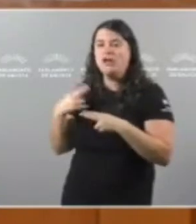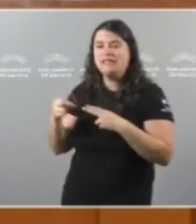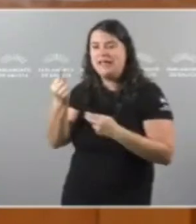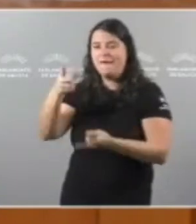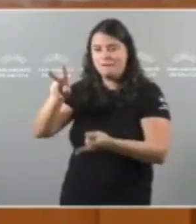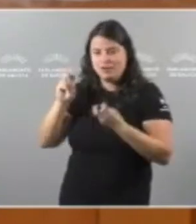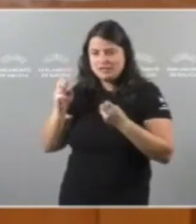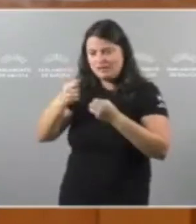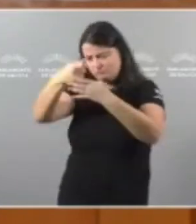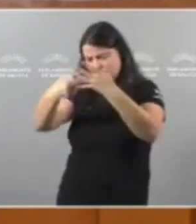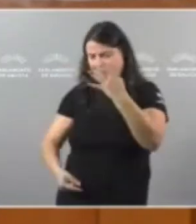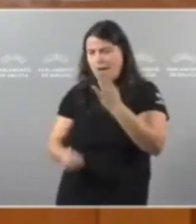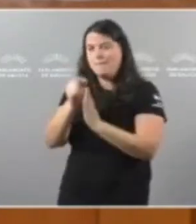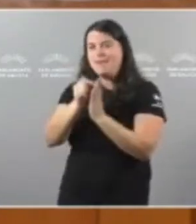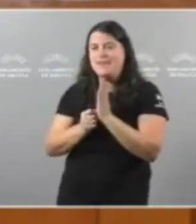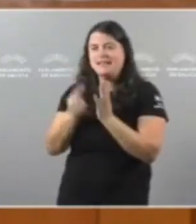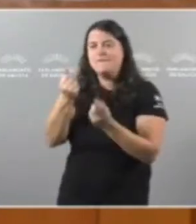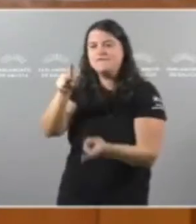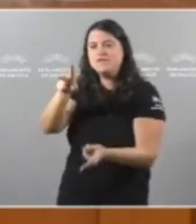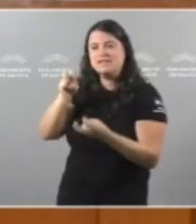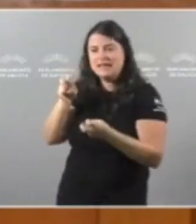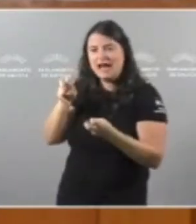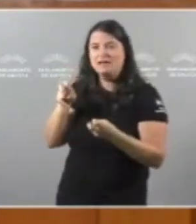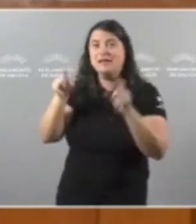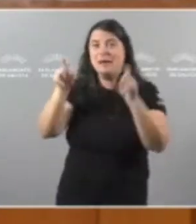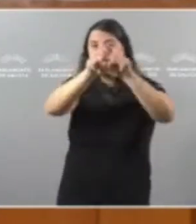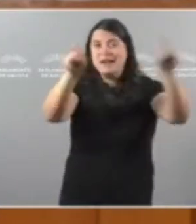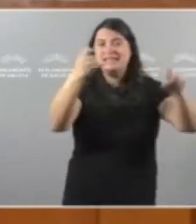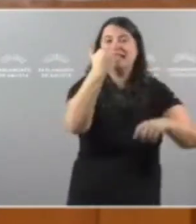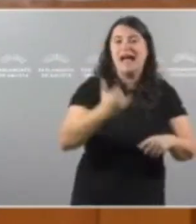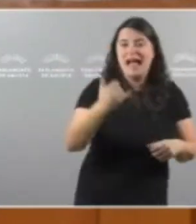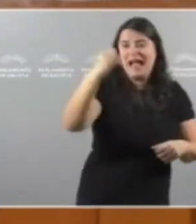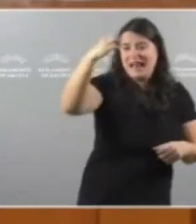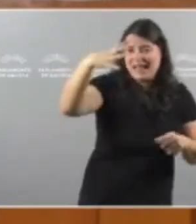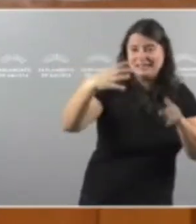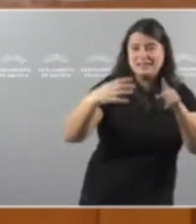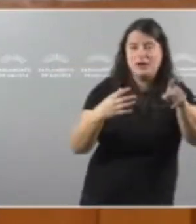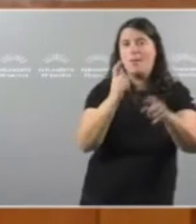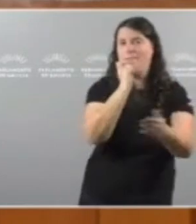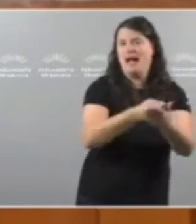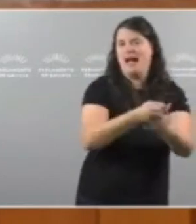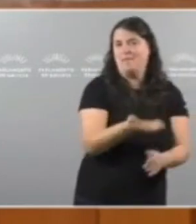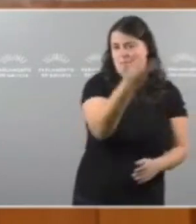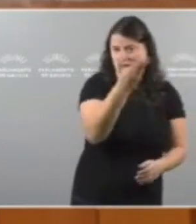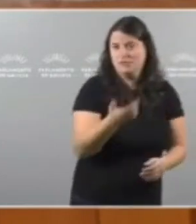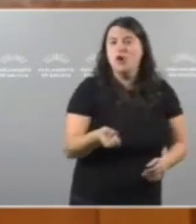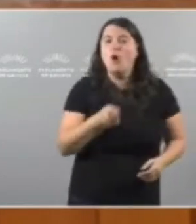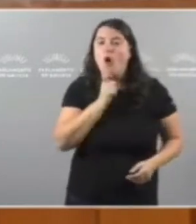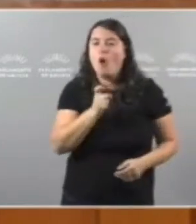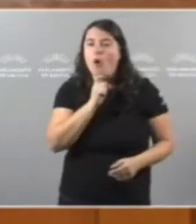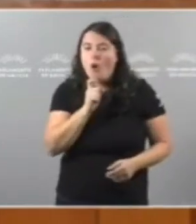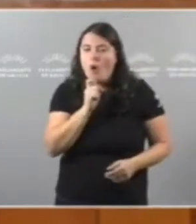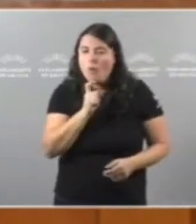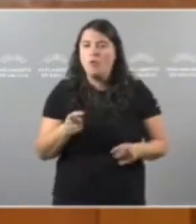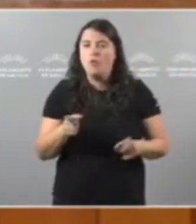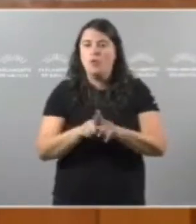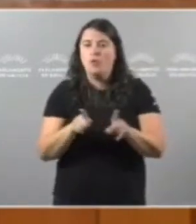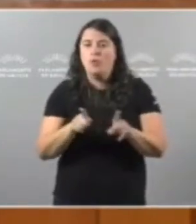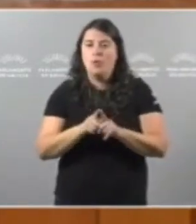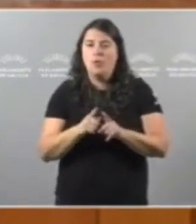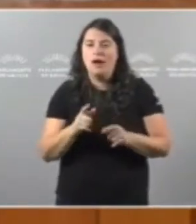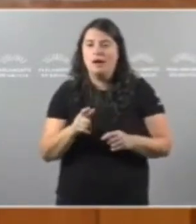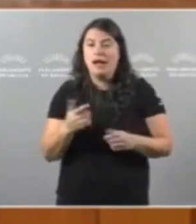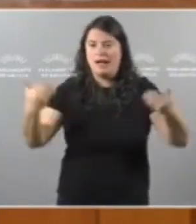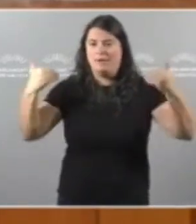batería de medidas fiscais Para que o lobby eléctrico pague máis Como? Pois expremendo as escasas competencias